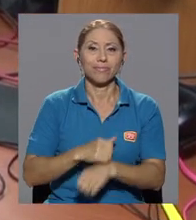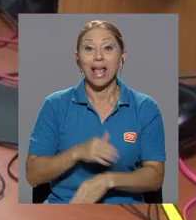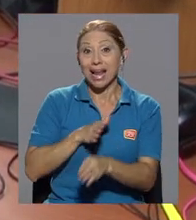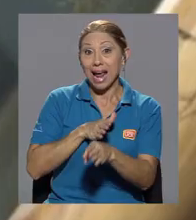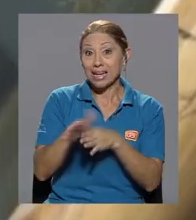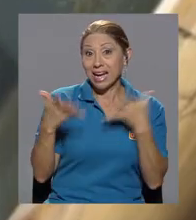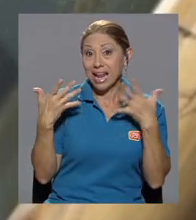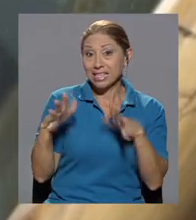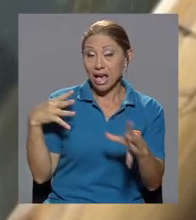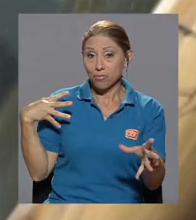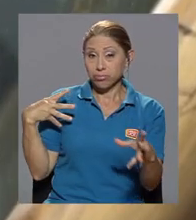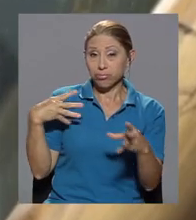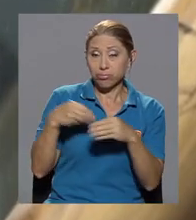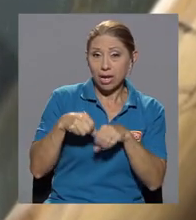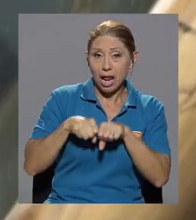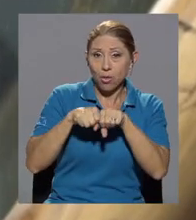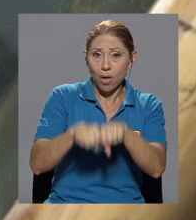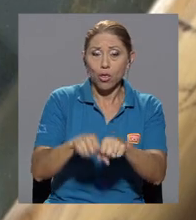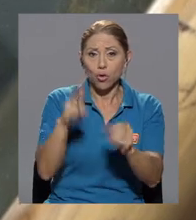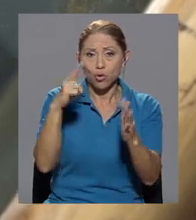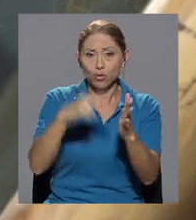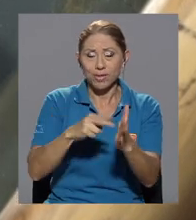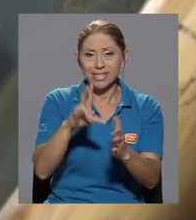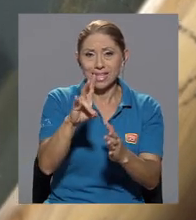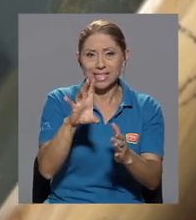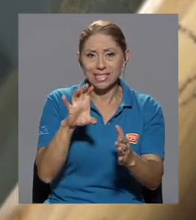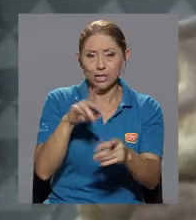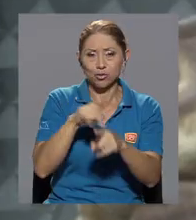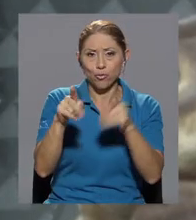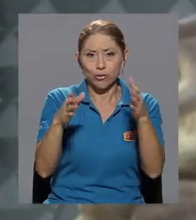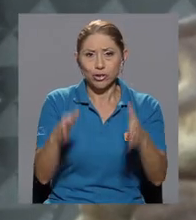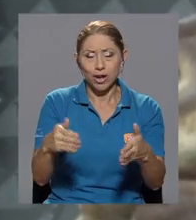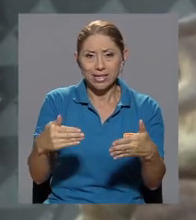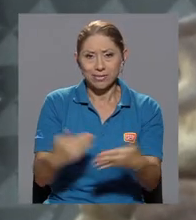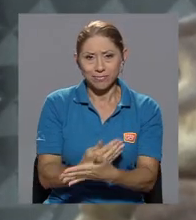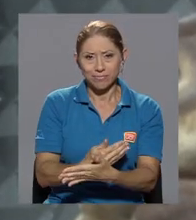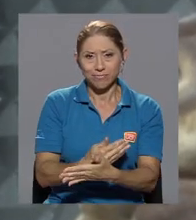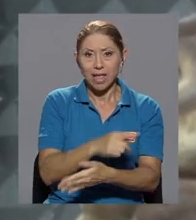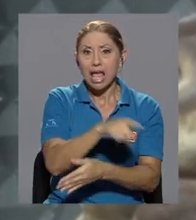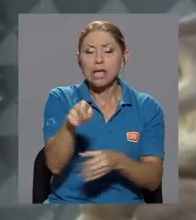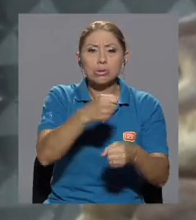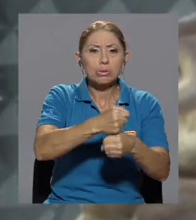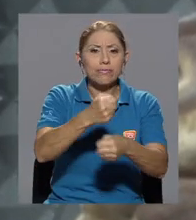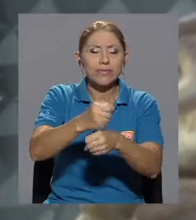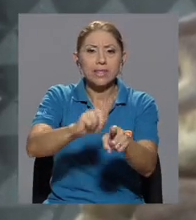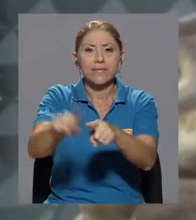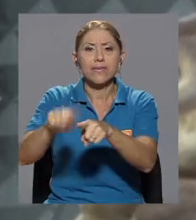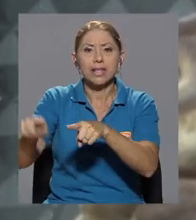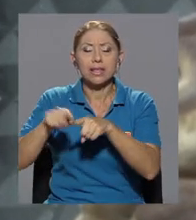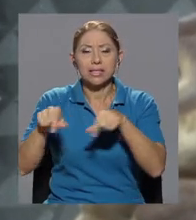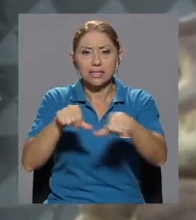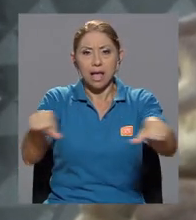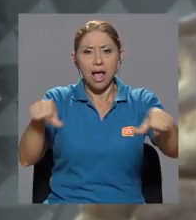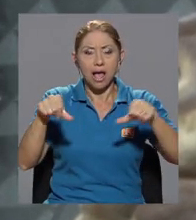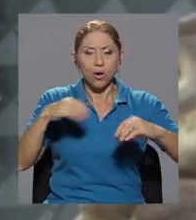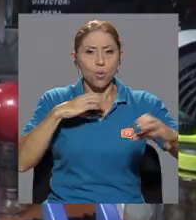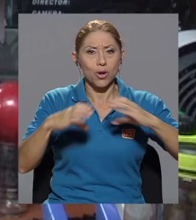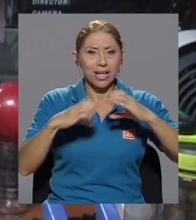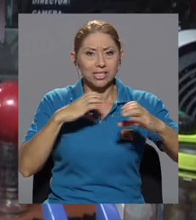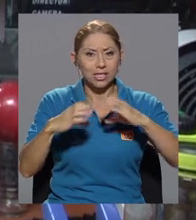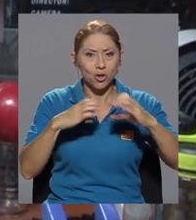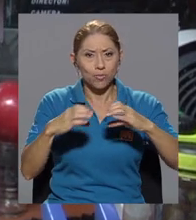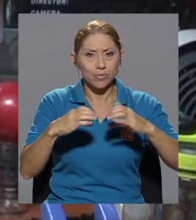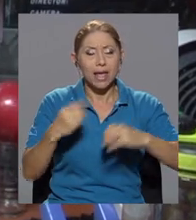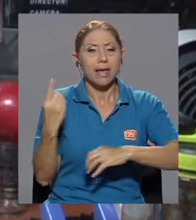graduado hasta hoy alrededor de 2.700 profesionales que se desempeñan en los diferentes ámbitos de la comunicación y